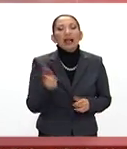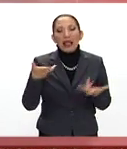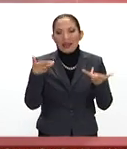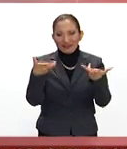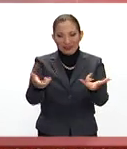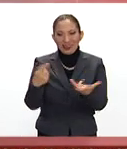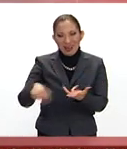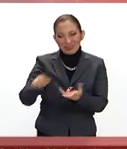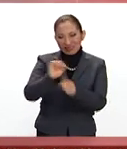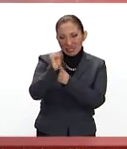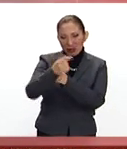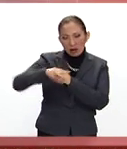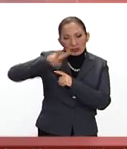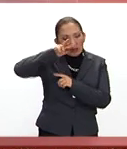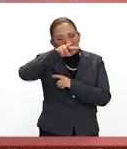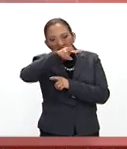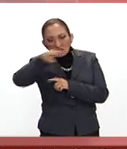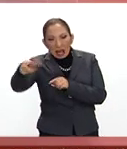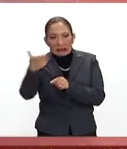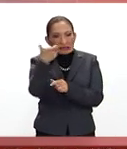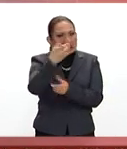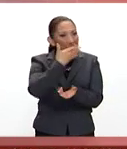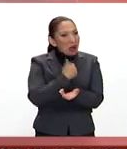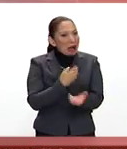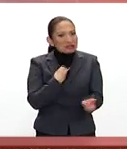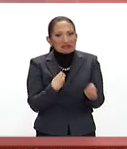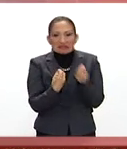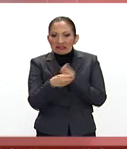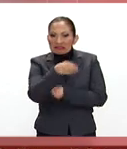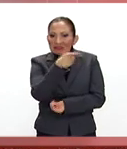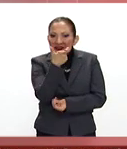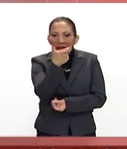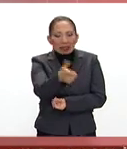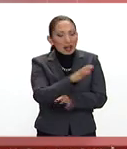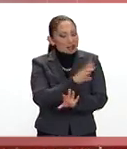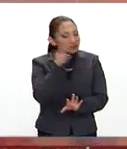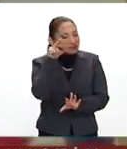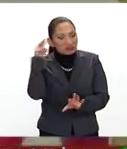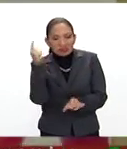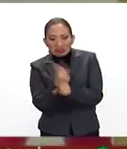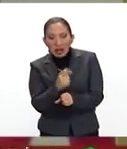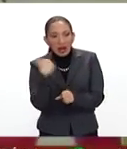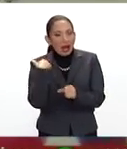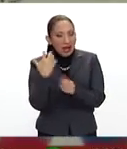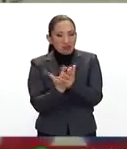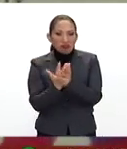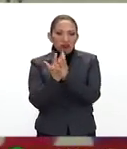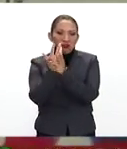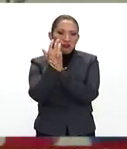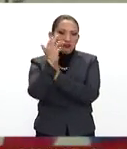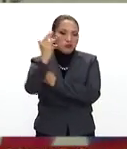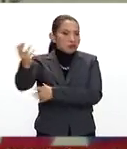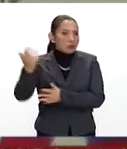las calles, pues la situación económica, pues sigue en sus niveles